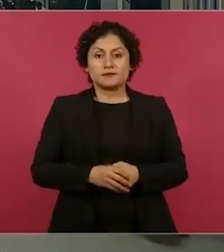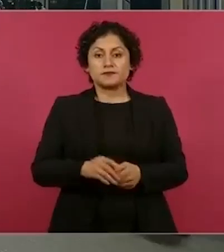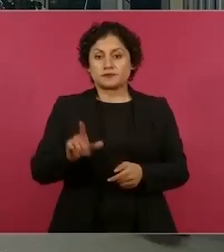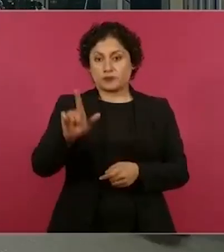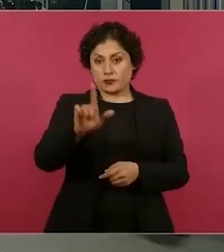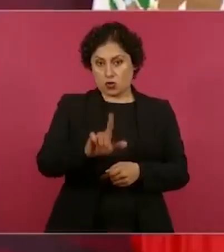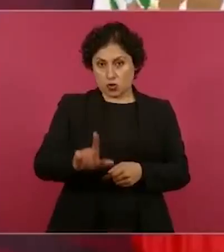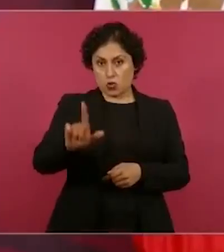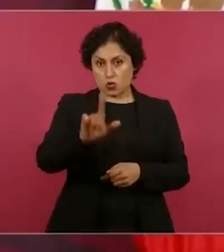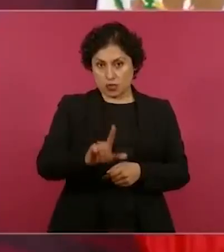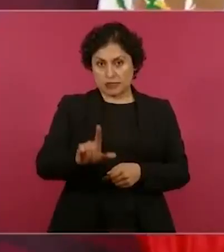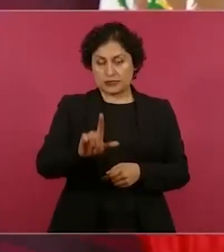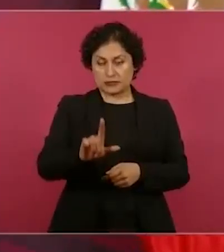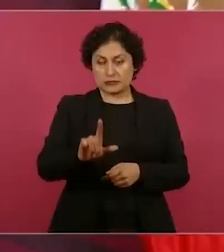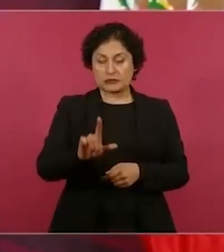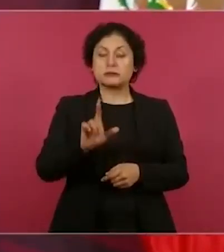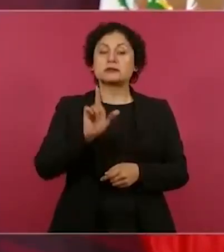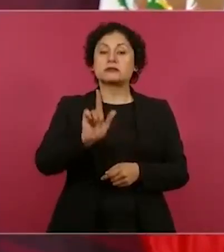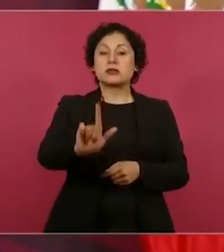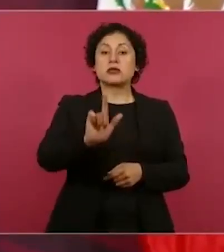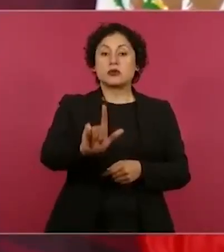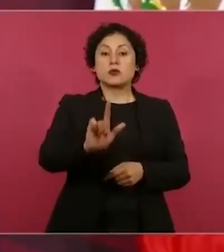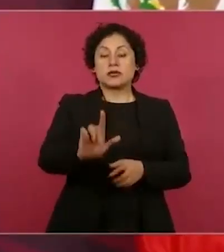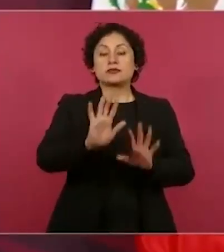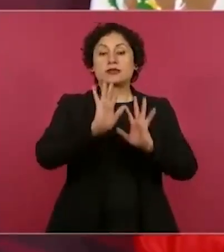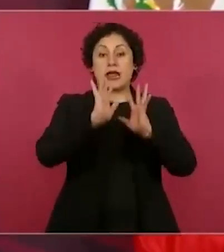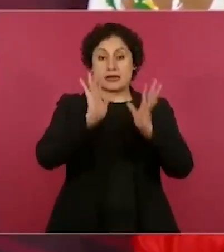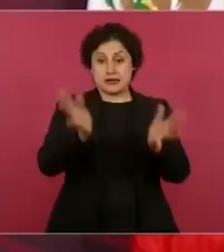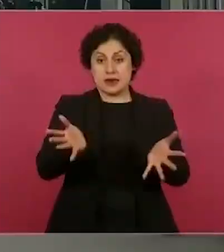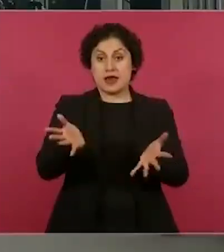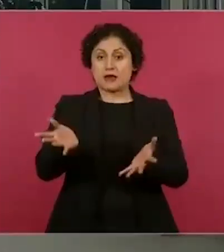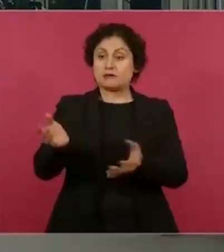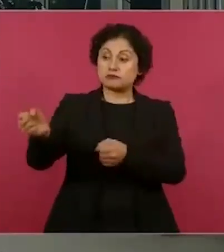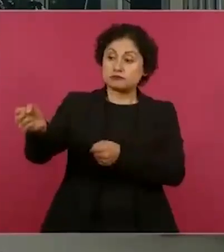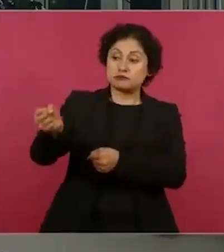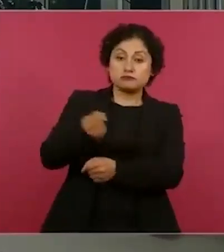lunes ya damos a conocer quiénes entran en la sustitución.